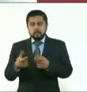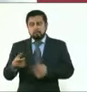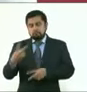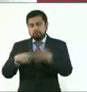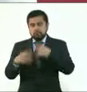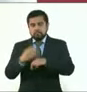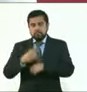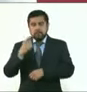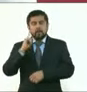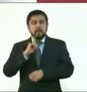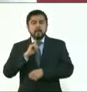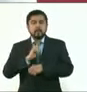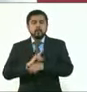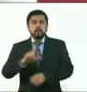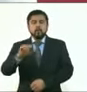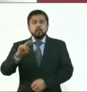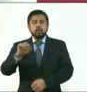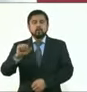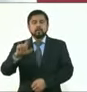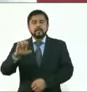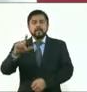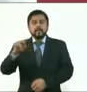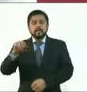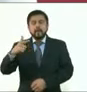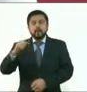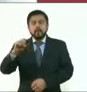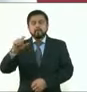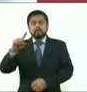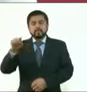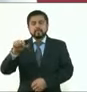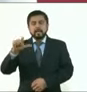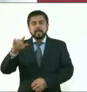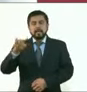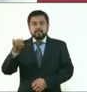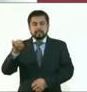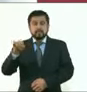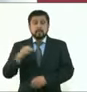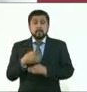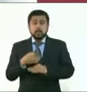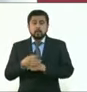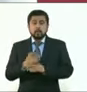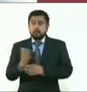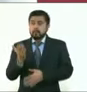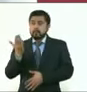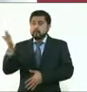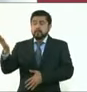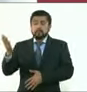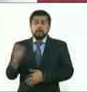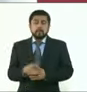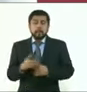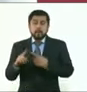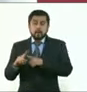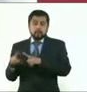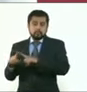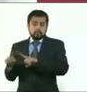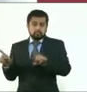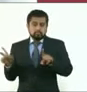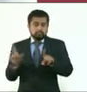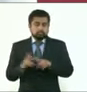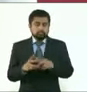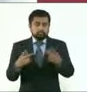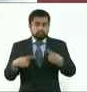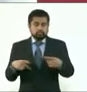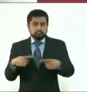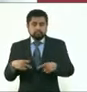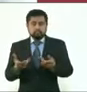González, y vamos a pedirles que nos ayuden los medios y a la ciudadanía